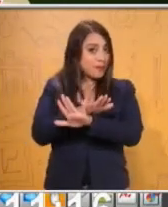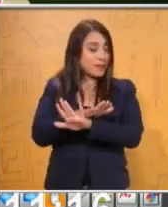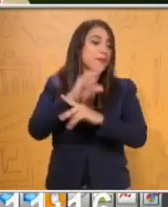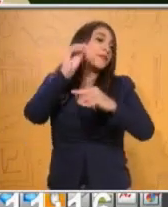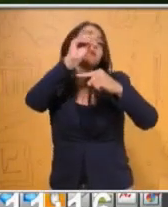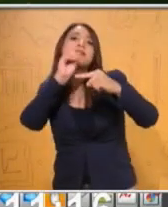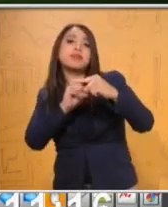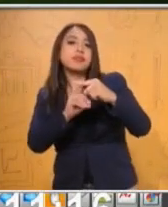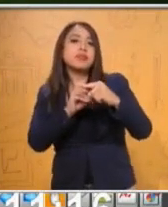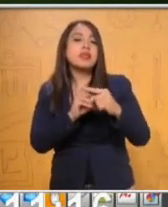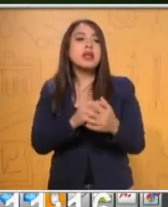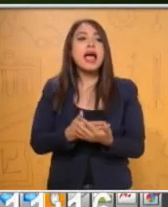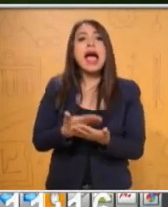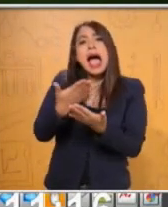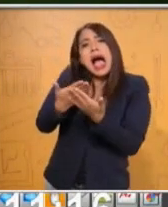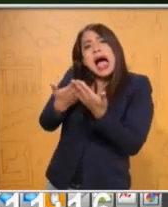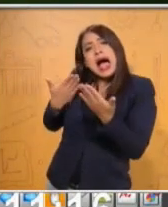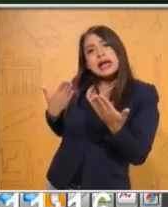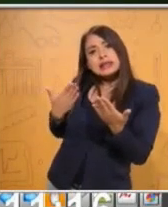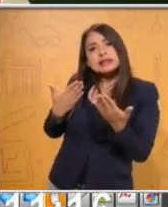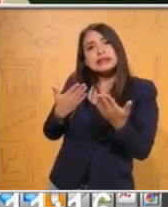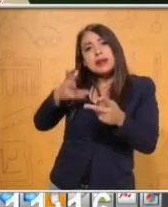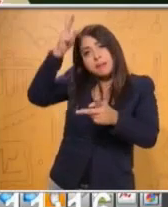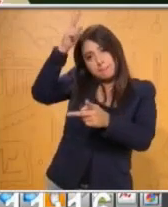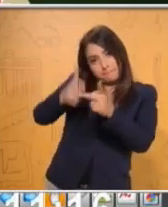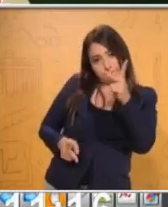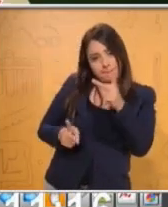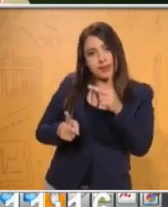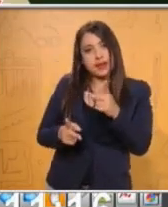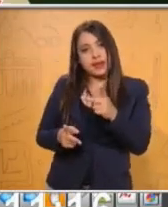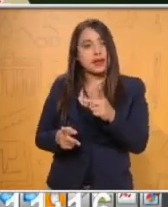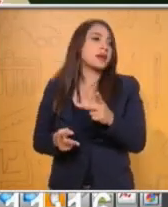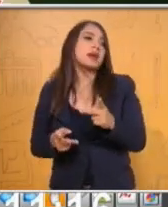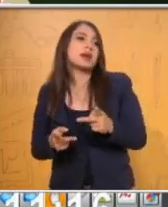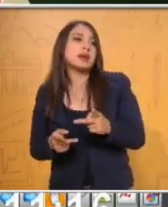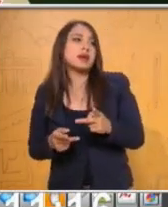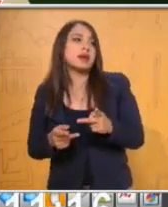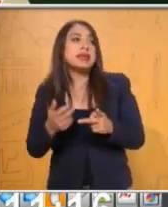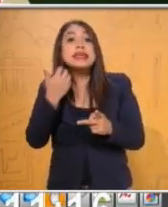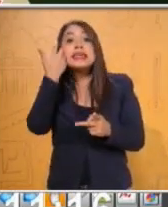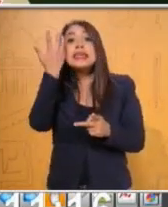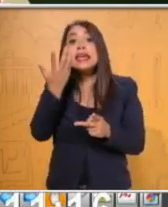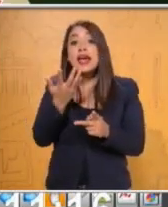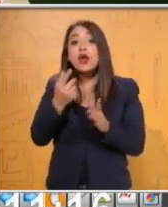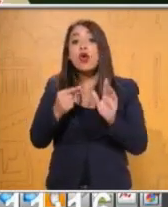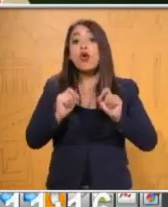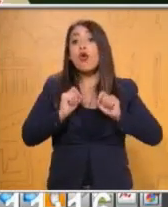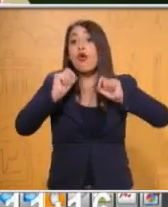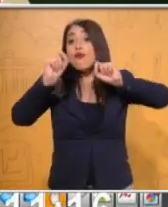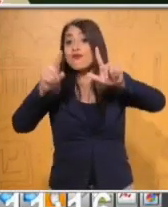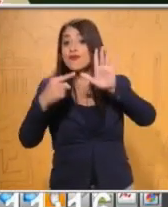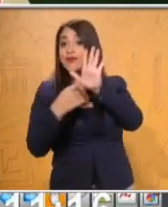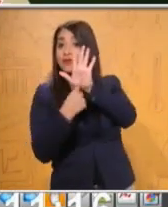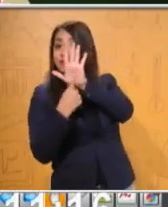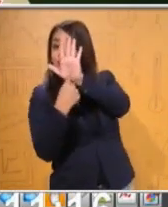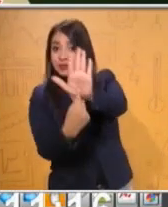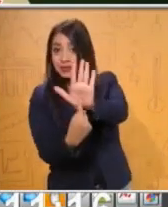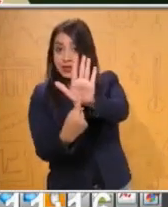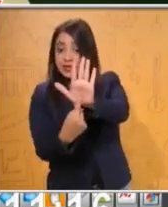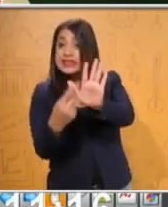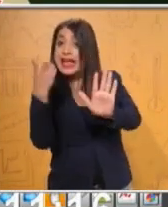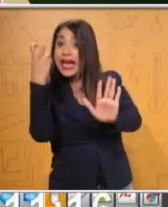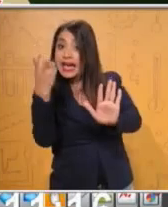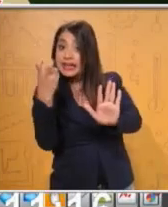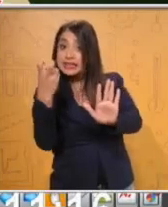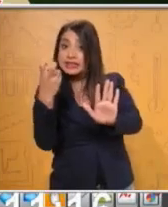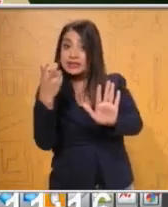Antes de irnos a un corte, vamos a dejarte la imagen de las fracciones que acabamos de resolver.